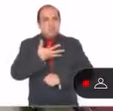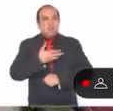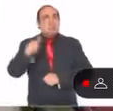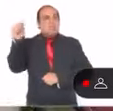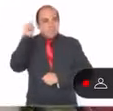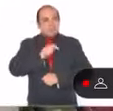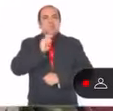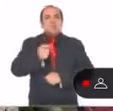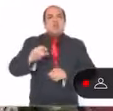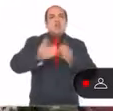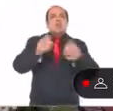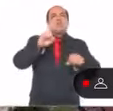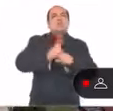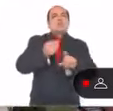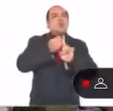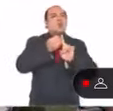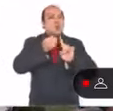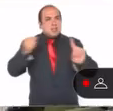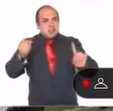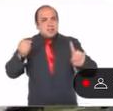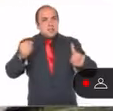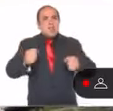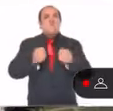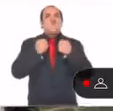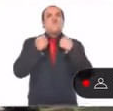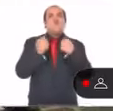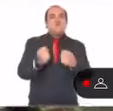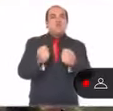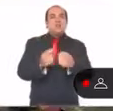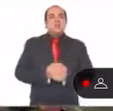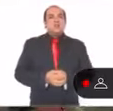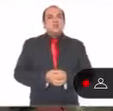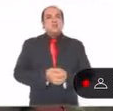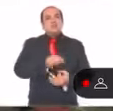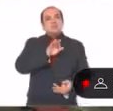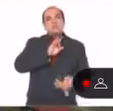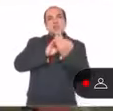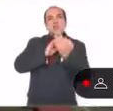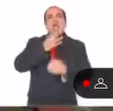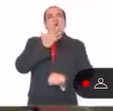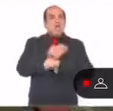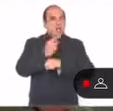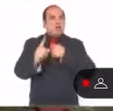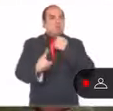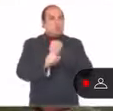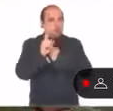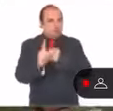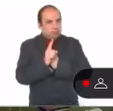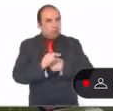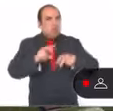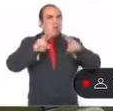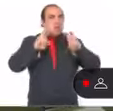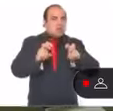una comunidad organizada más fuerte para enfrentar y resolver temas relacionados